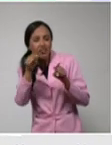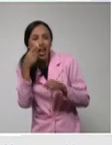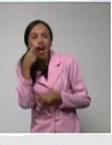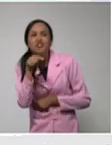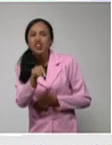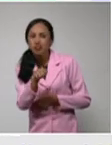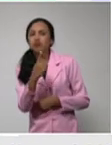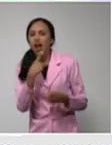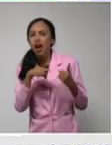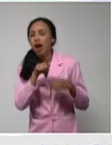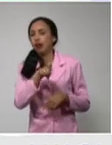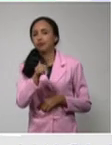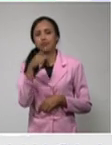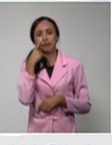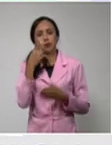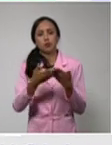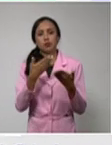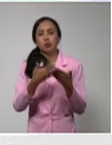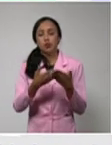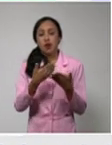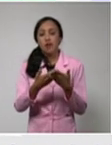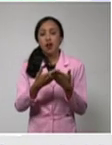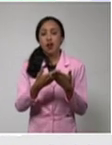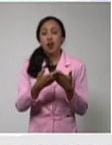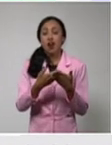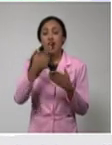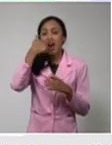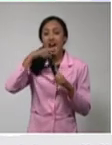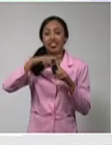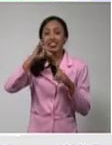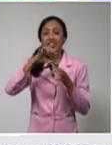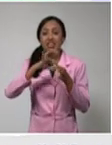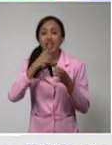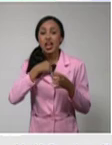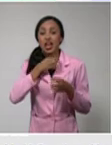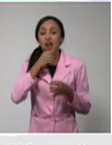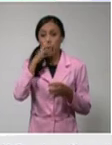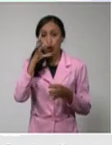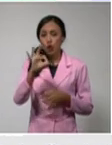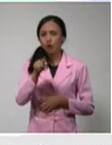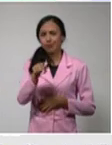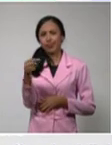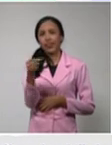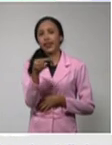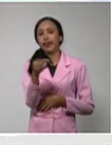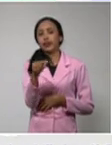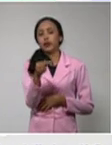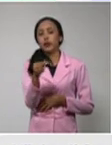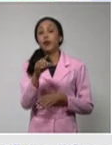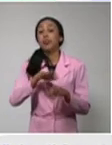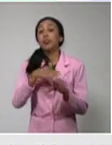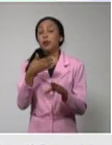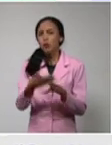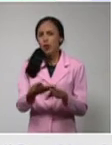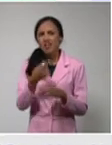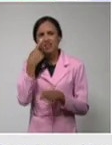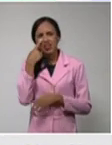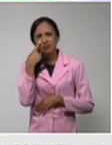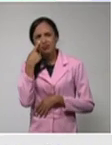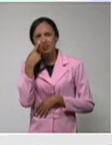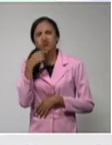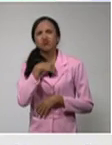al test de antígeno, pero después, al continuar con sintomatología, pues